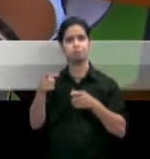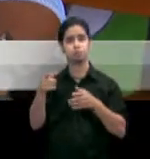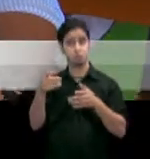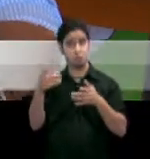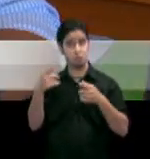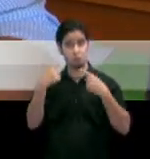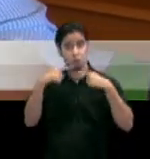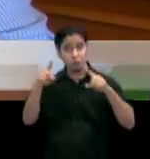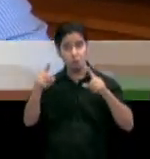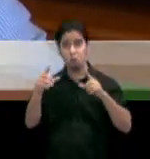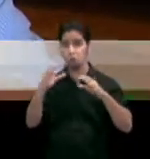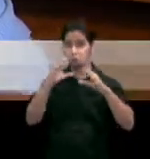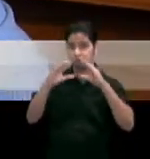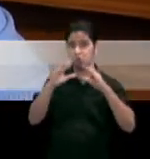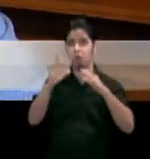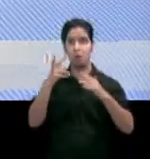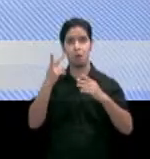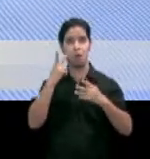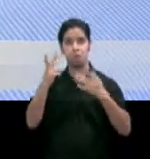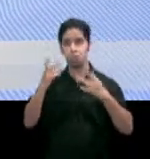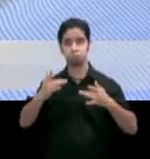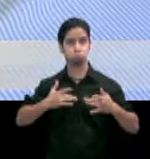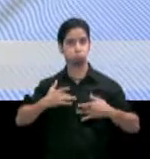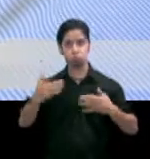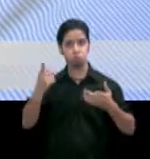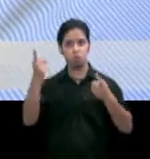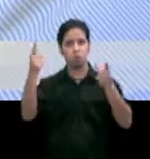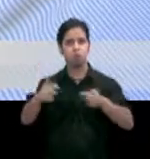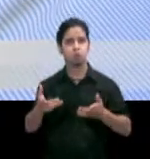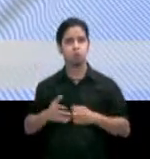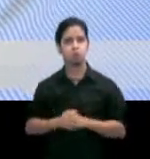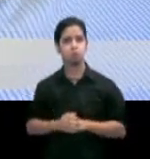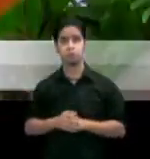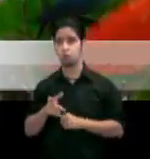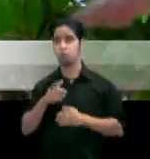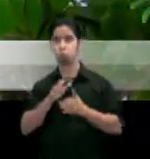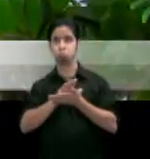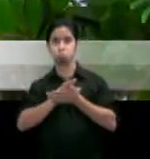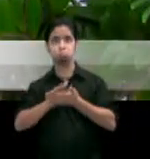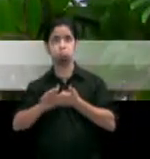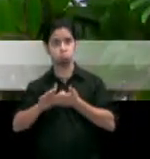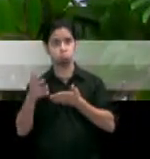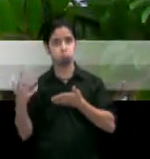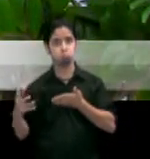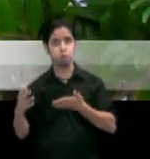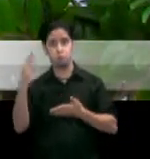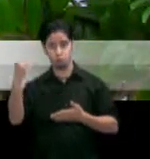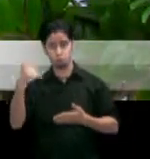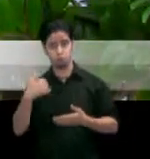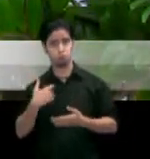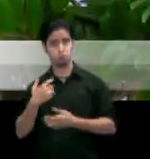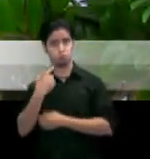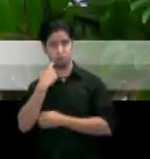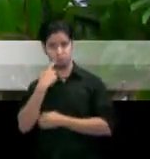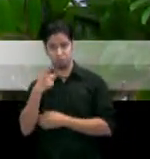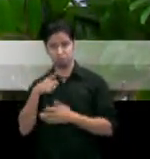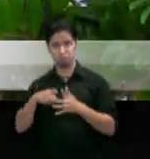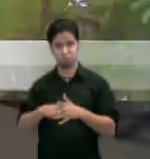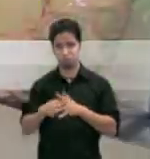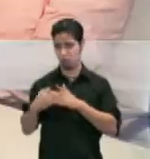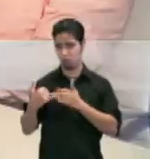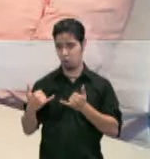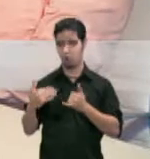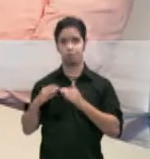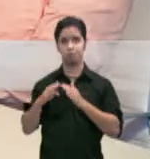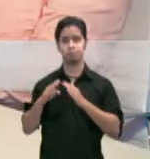¿Ha habido comunicación? ¿Has tenido algunas reacciones? ¿Qué ha pasado? Mira, sí, ha sido bien gratificante porque yo apenas pues estamos comenzando, estamos en el desarrollo